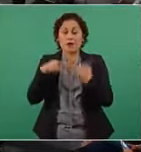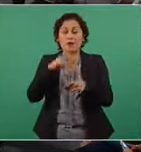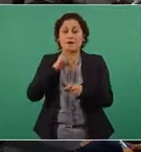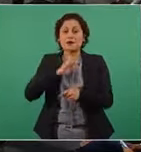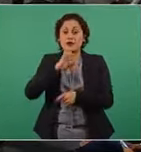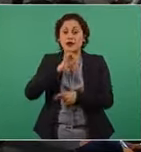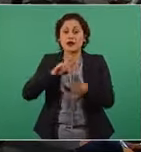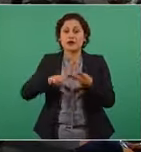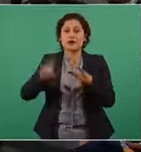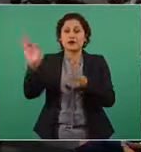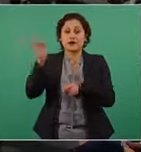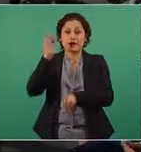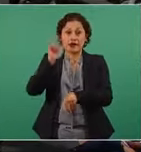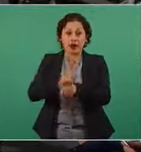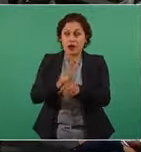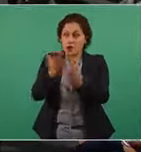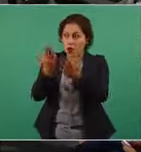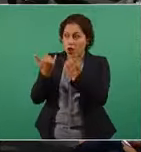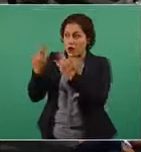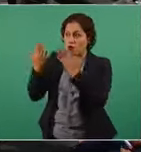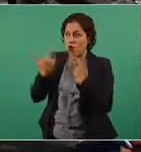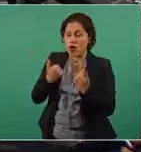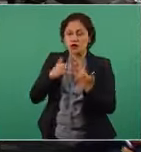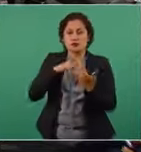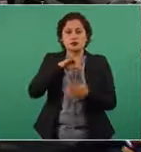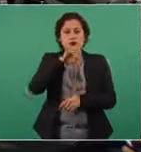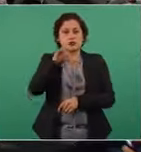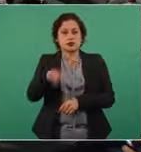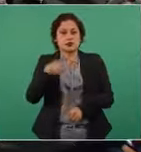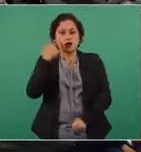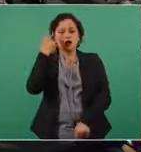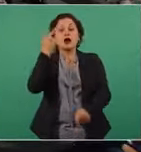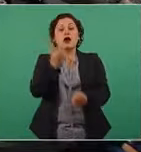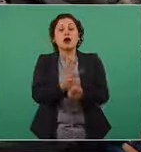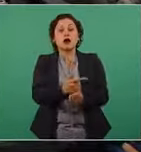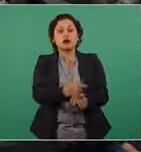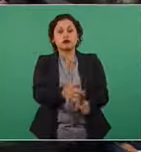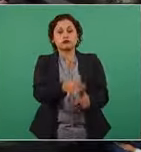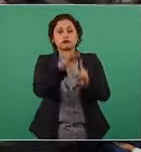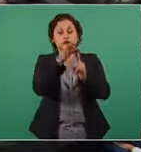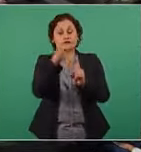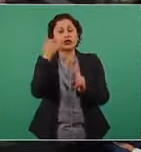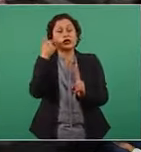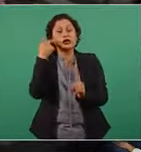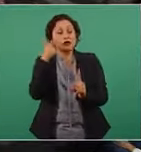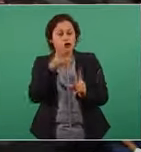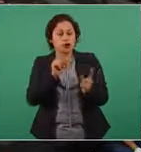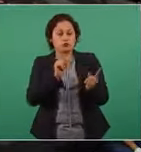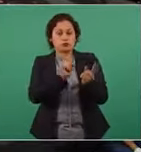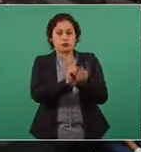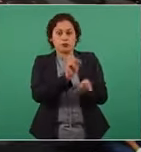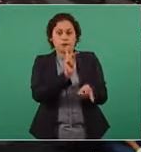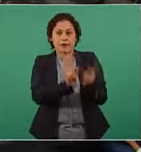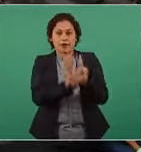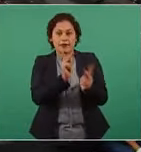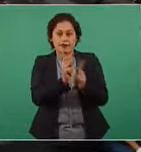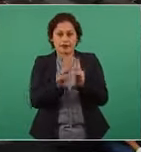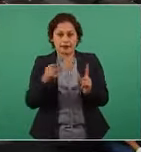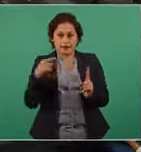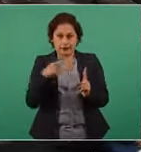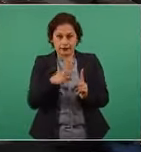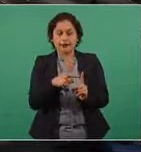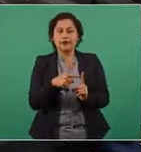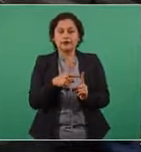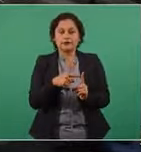federal cuando la encontramos logré hablar con ella eso fue